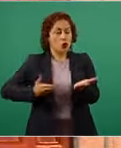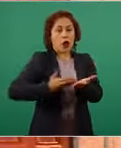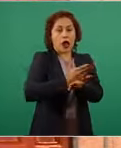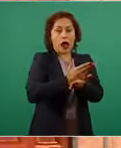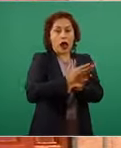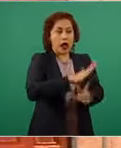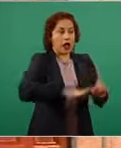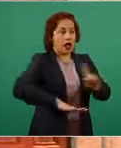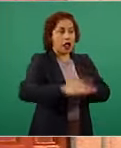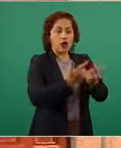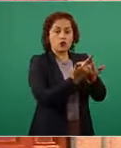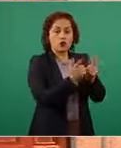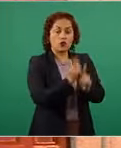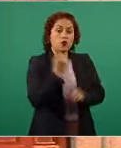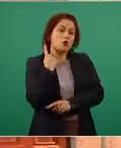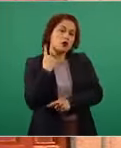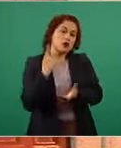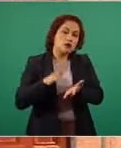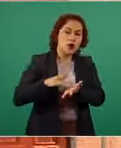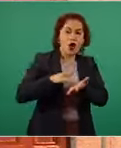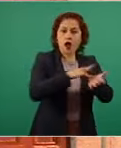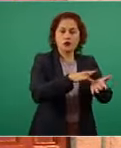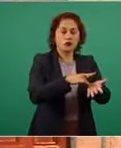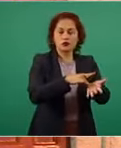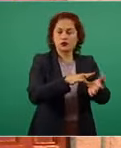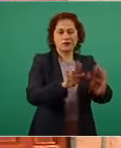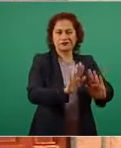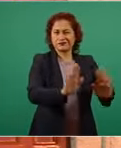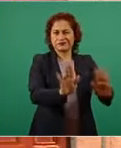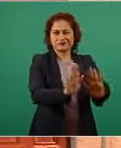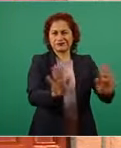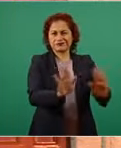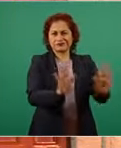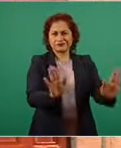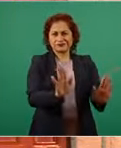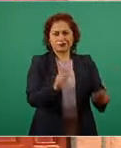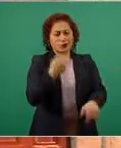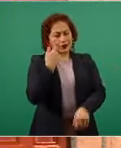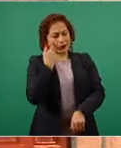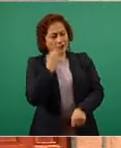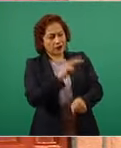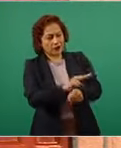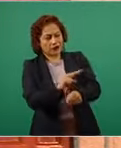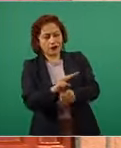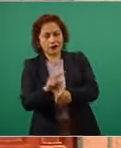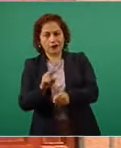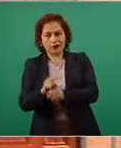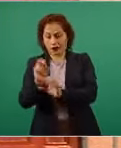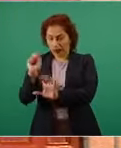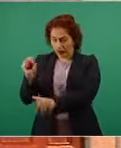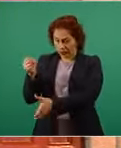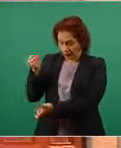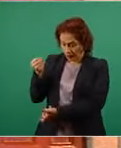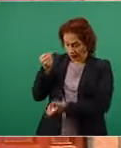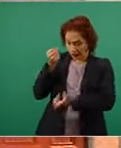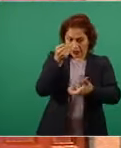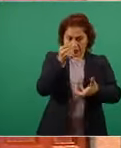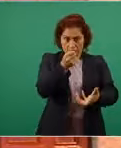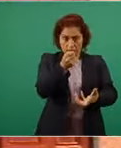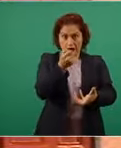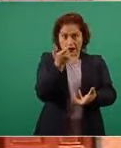ningún partido, a no permitir que se utilice el presupuesto público con fines